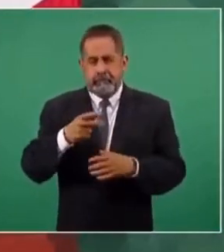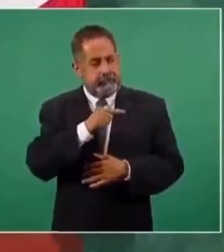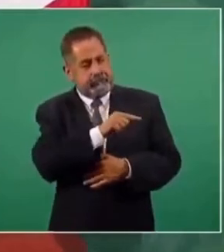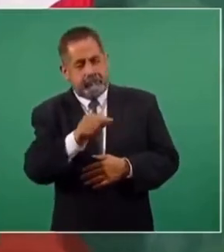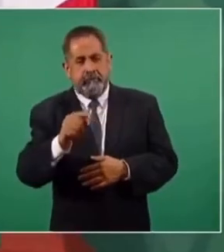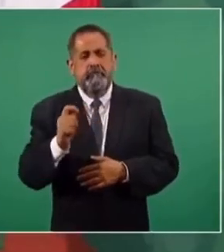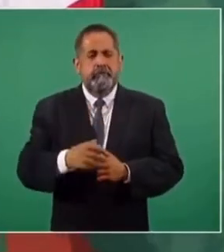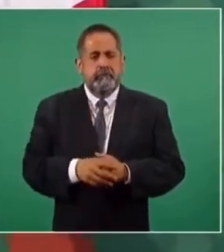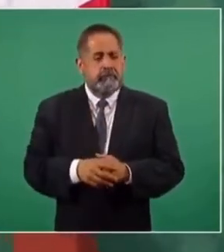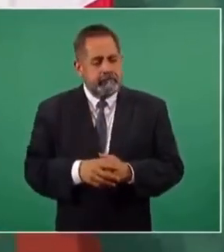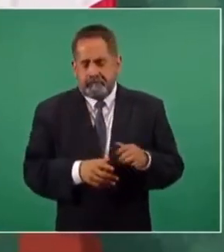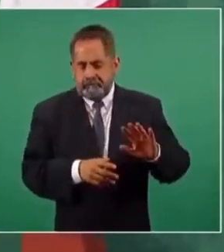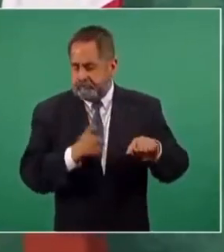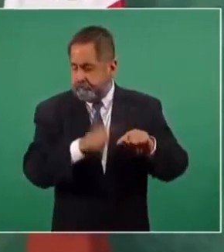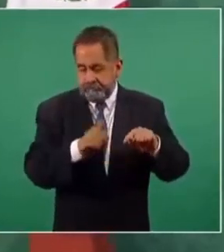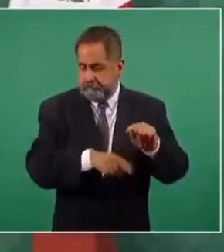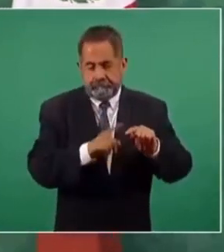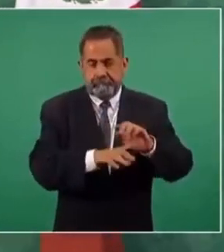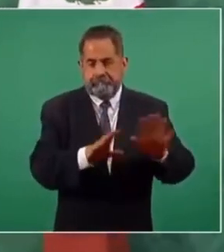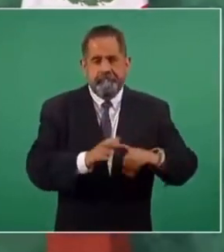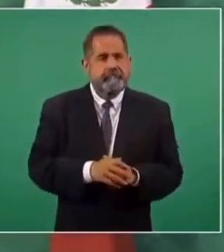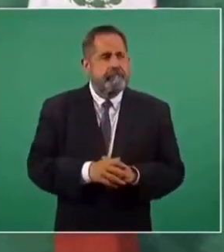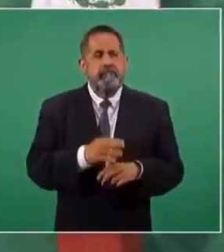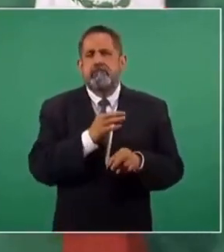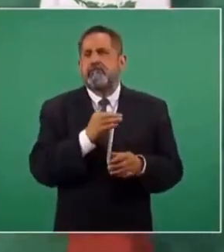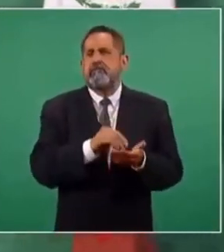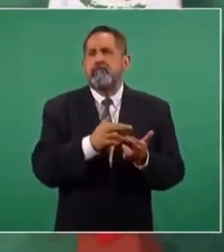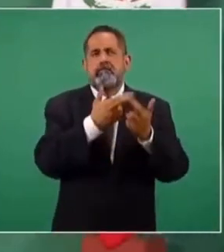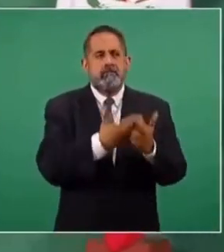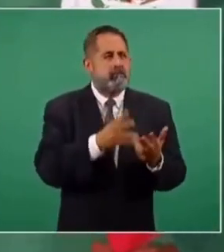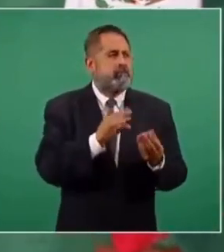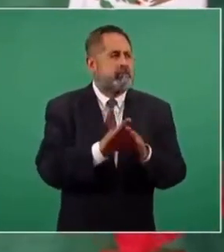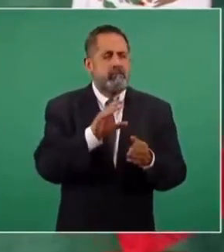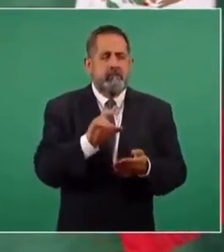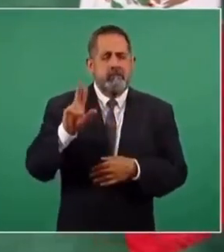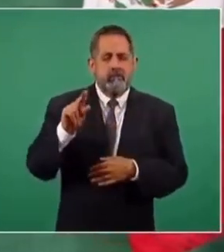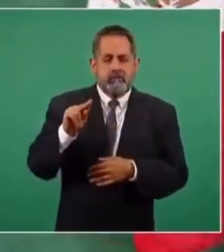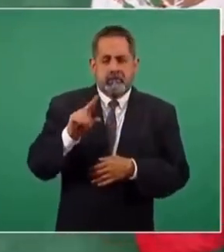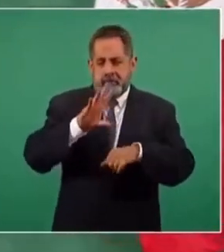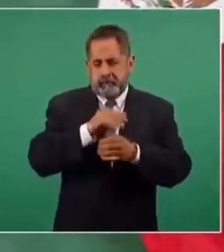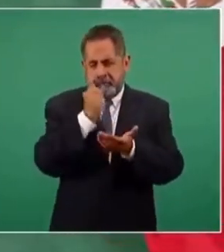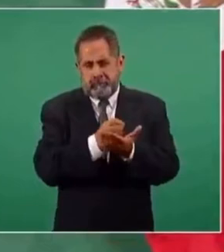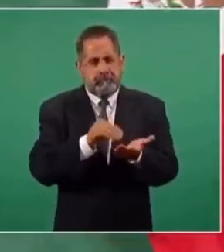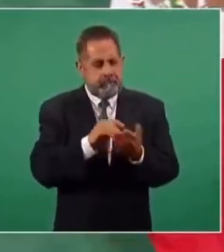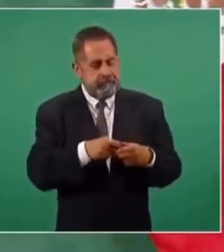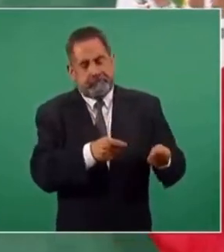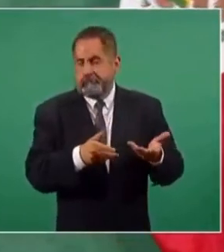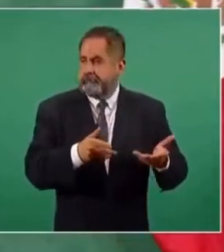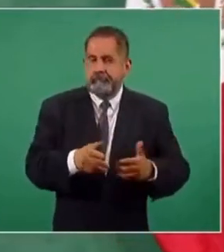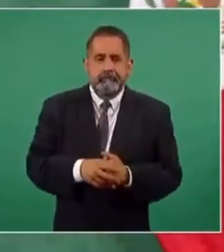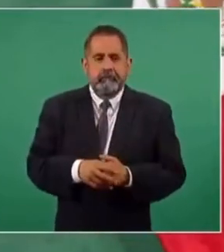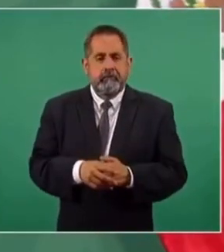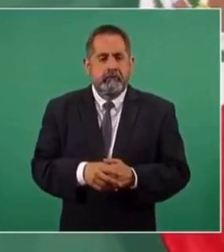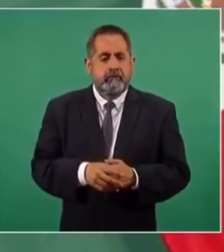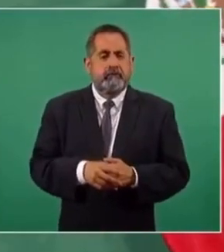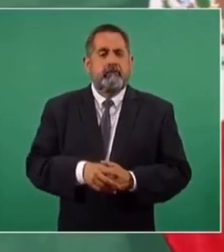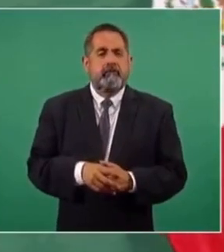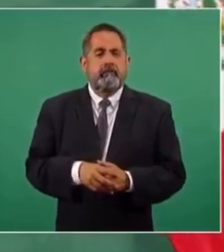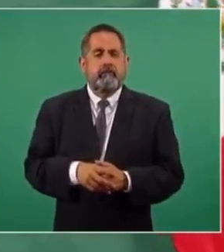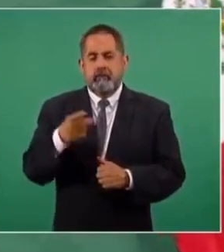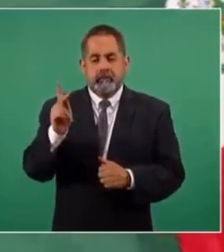se fueron eliminando, deben de quedar con unos 80 permisos,